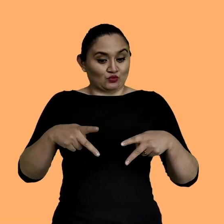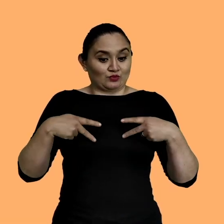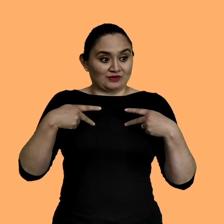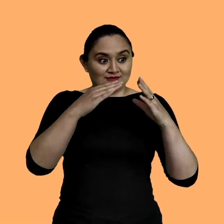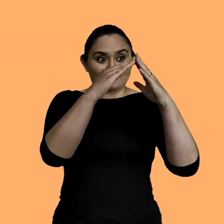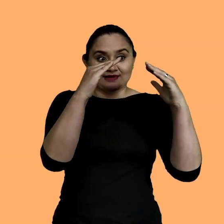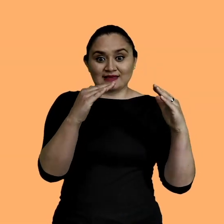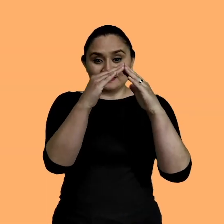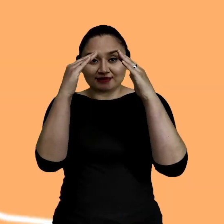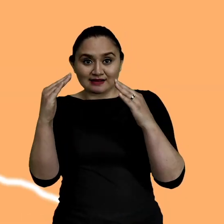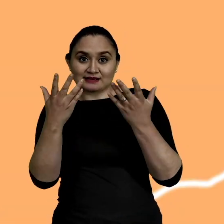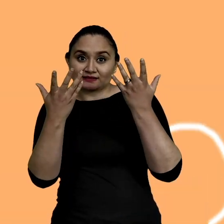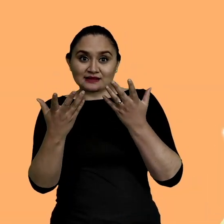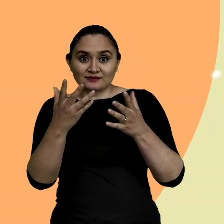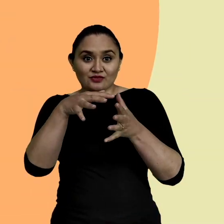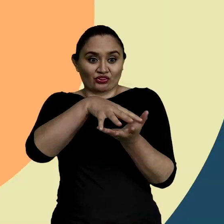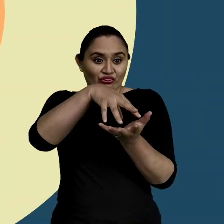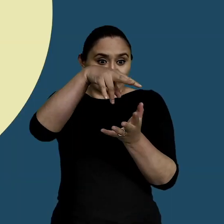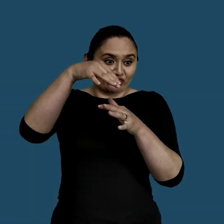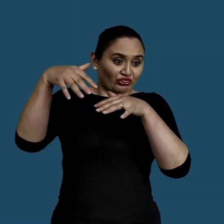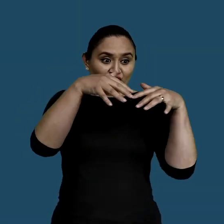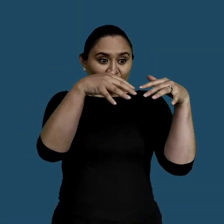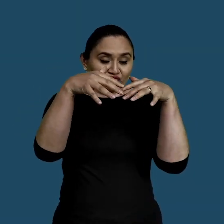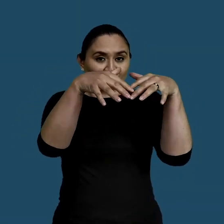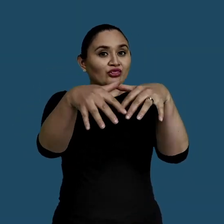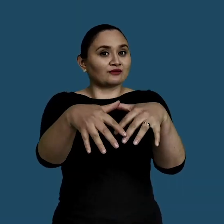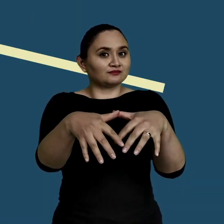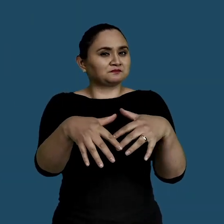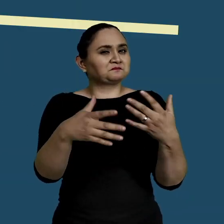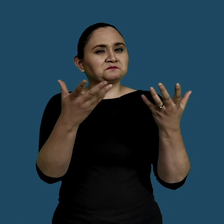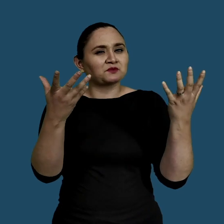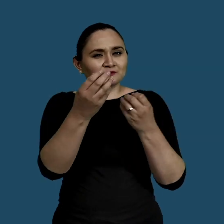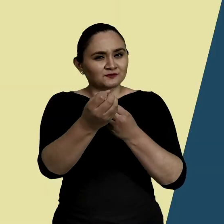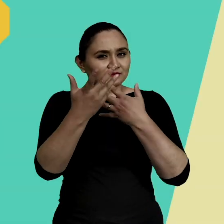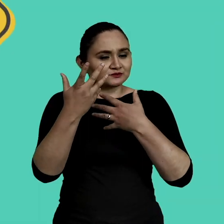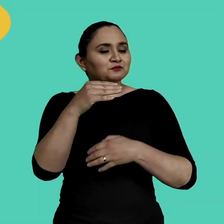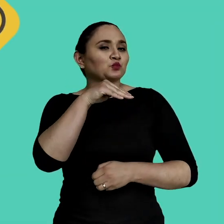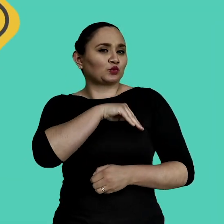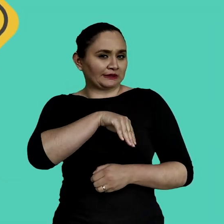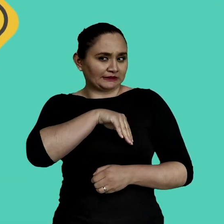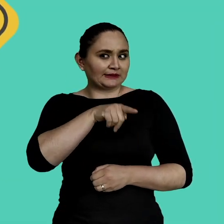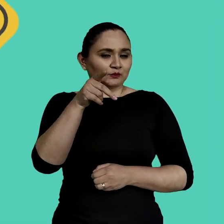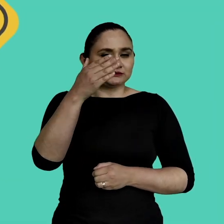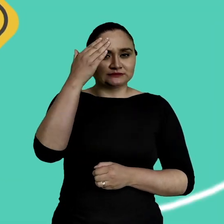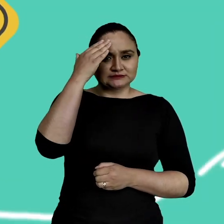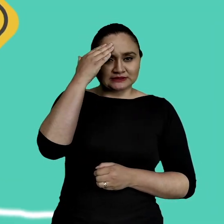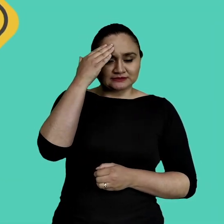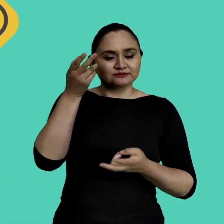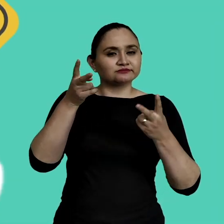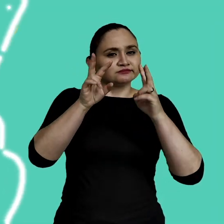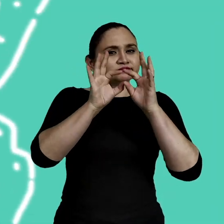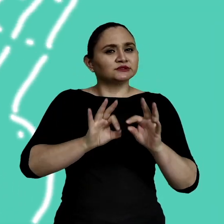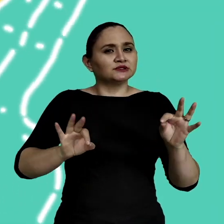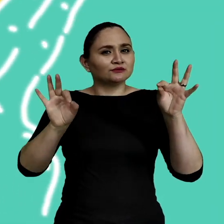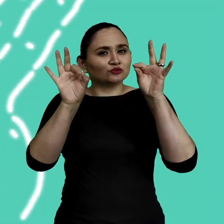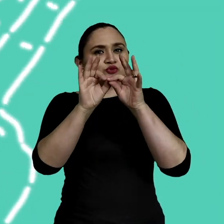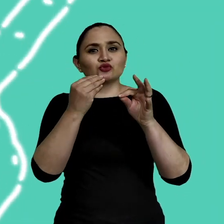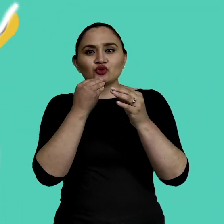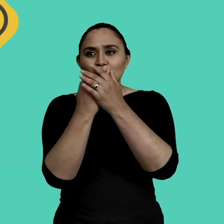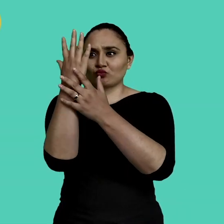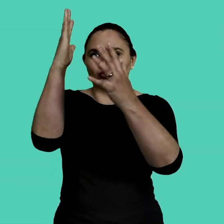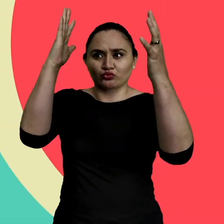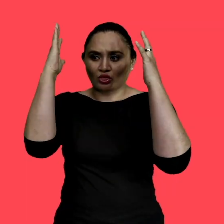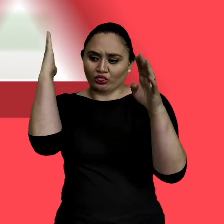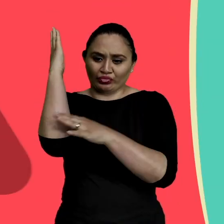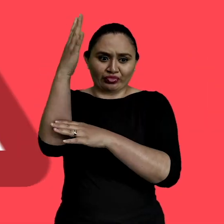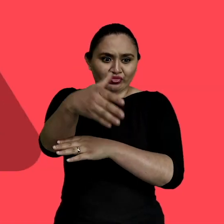si es que vives en una zona de riesgo por deslizamientos. Esta información normalmente la proporciona a los municipios, pero también es muy importante saber que no debes